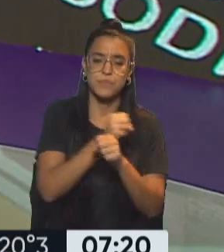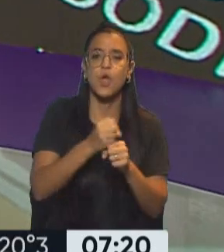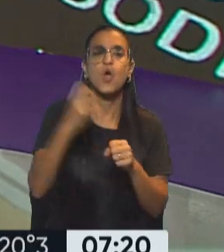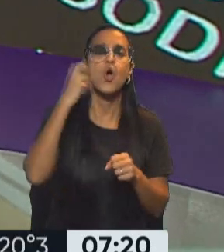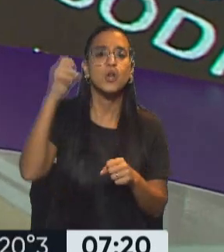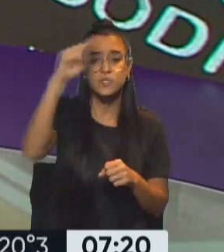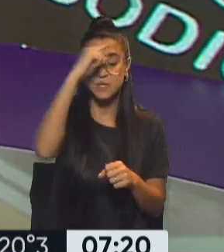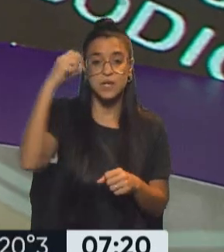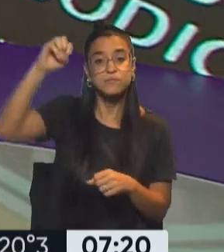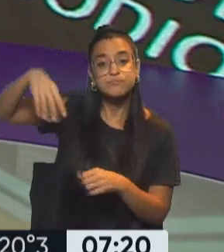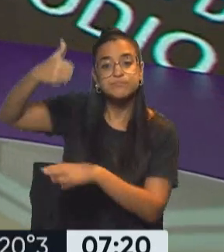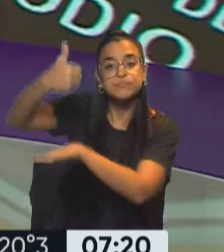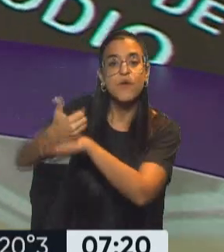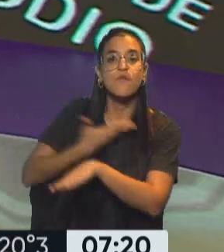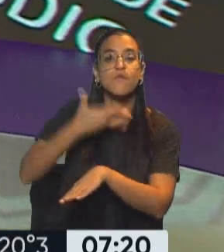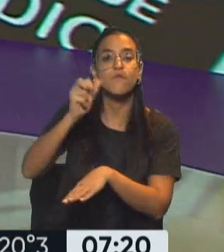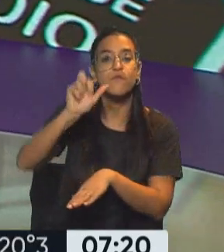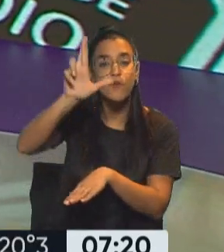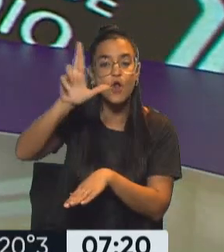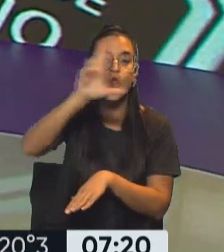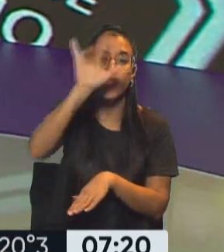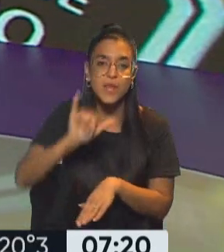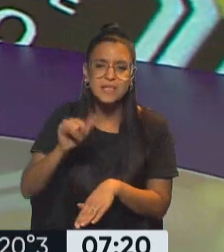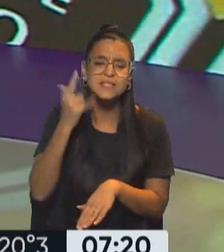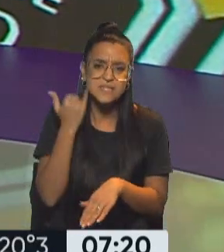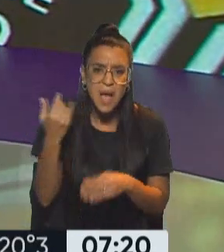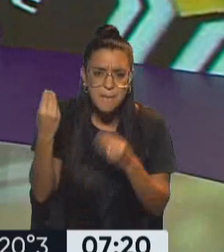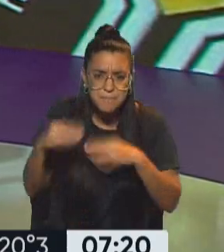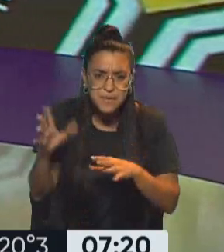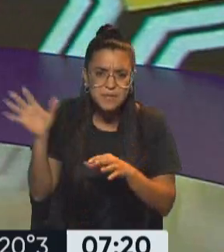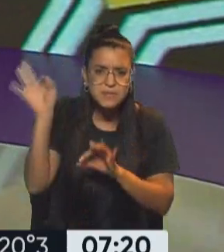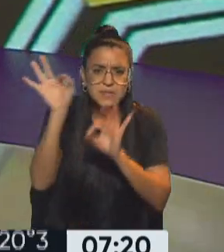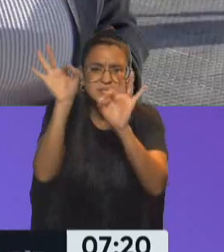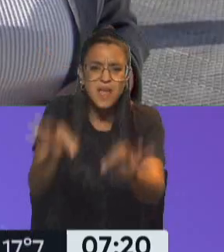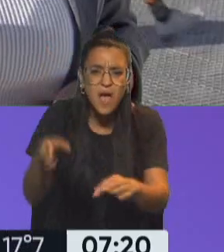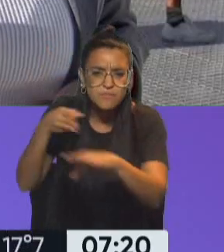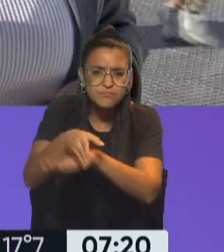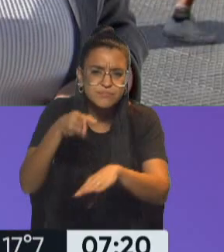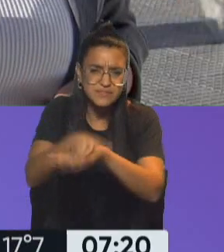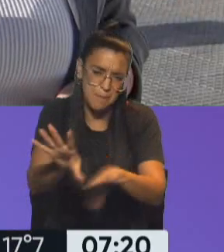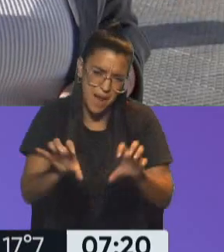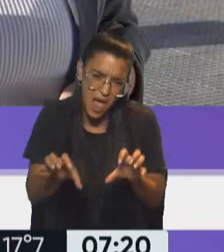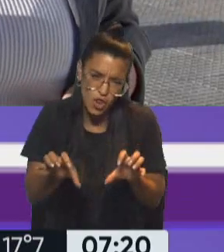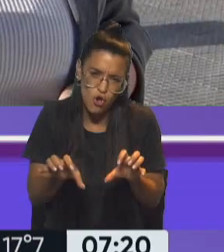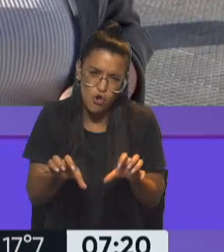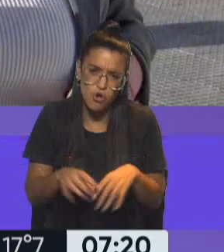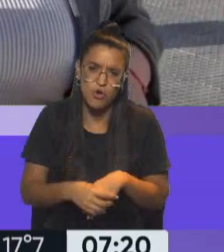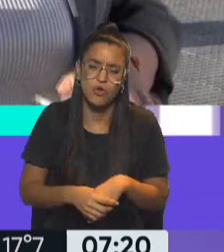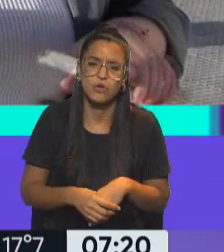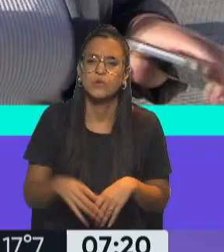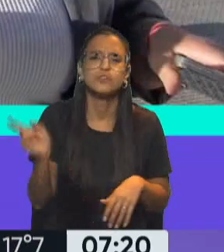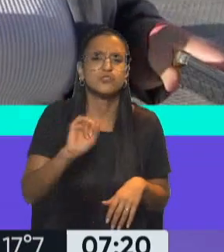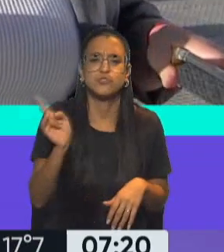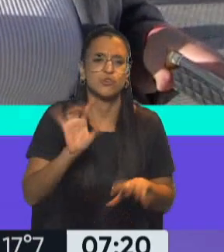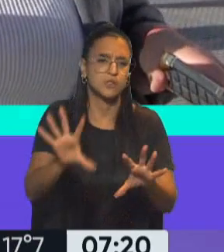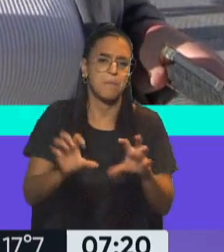Nacional está Florencia Rodríguez. Flor, ver, ¿ya comenzaron a llegar los legisladores? No, muy temprano todavía, ¿no? Sí, Liliana,